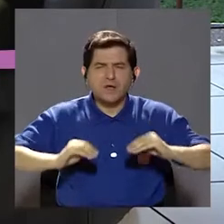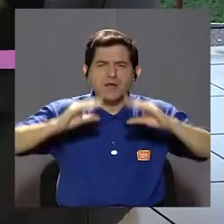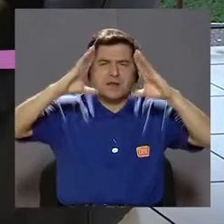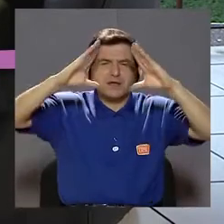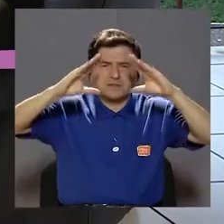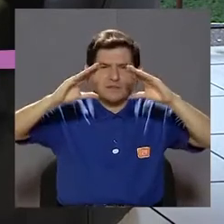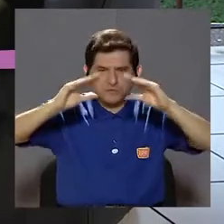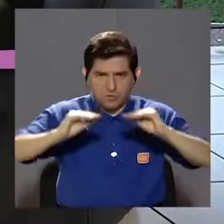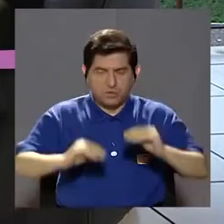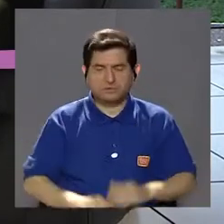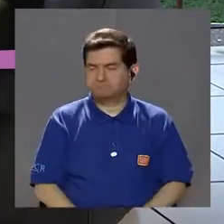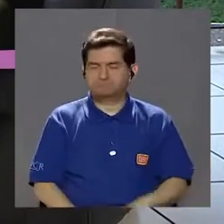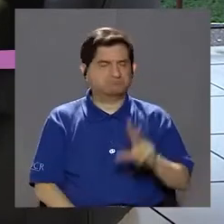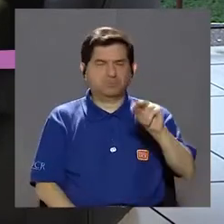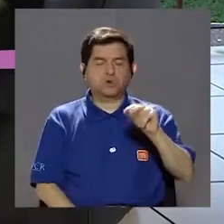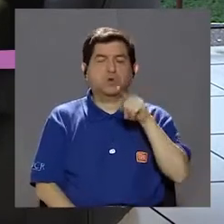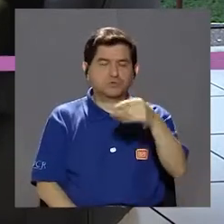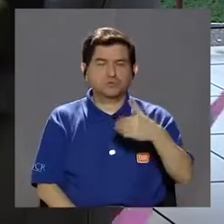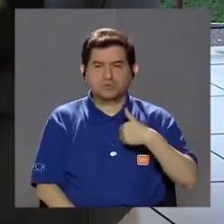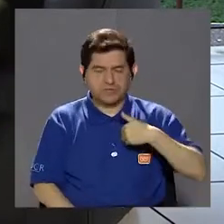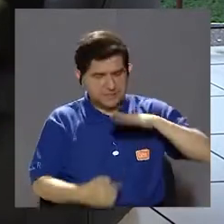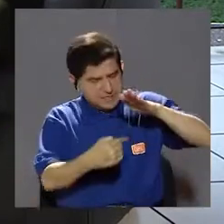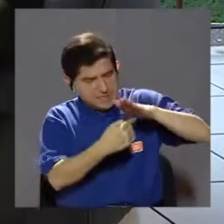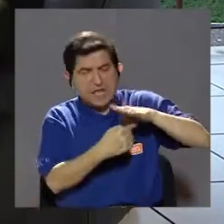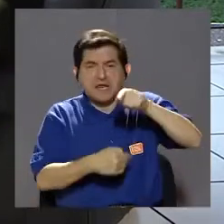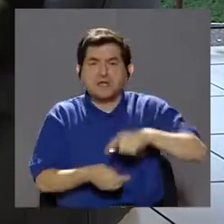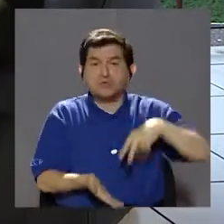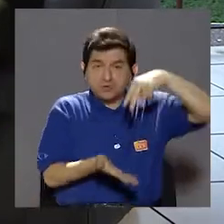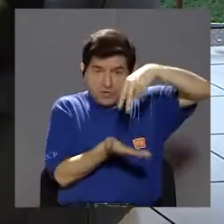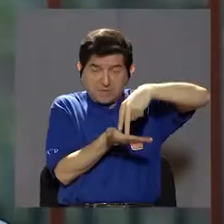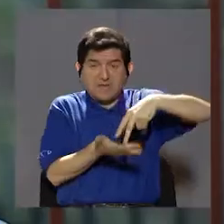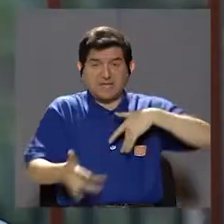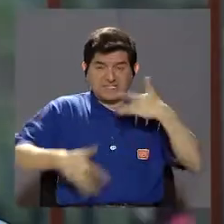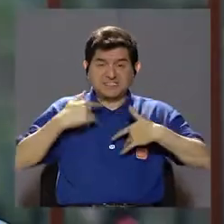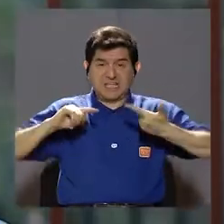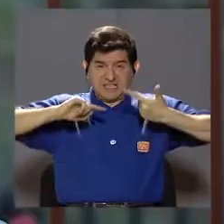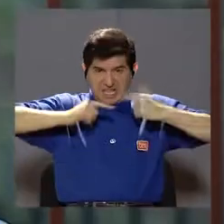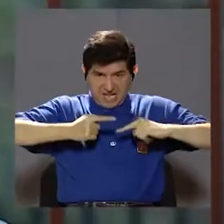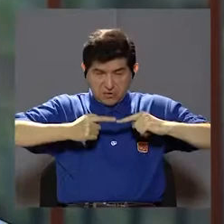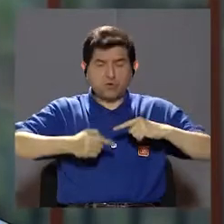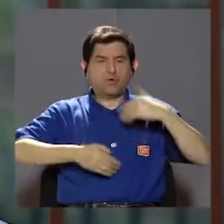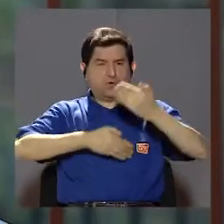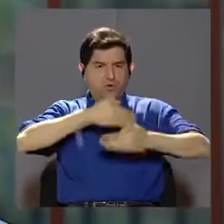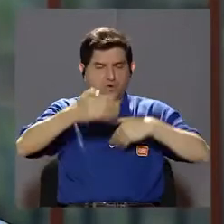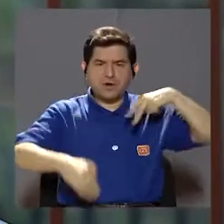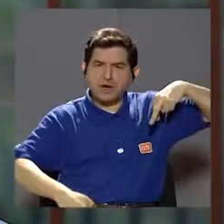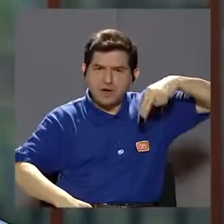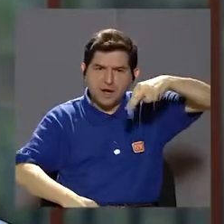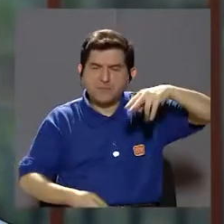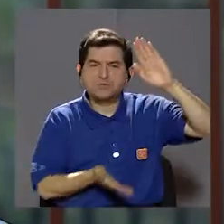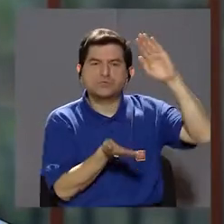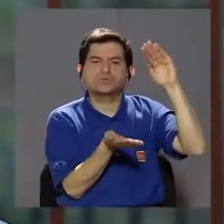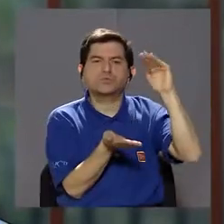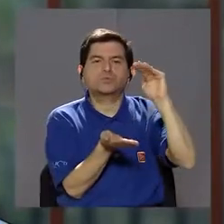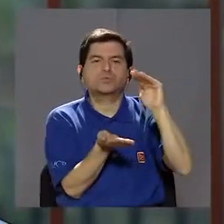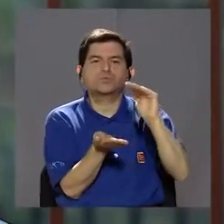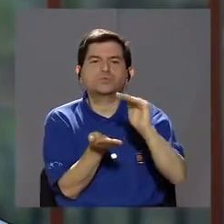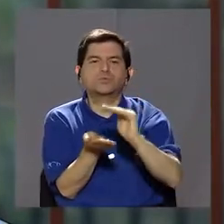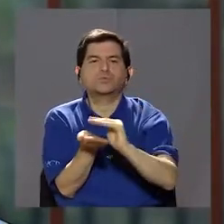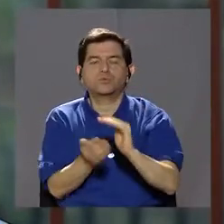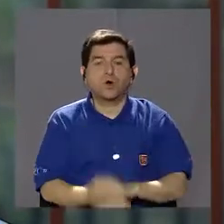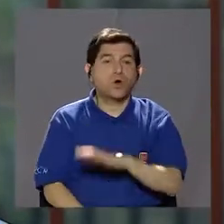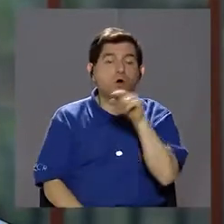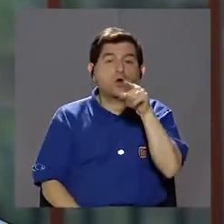duele más en la mañana, en la tarde, en la noche. Si usted ahorita tiene un espolón, se pone de pie, va a sentir el dolor y conforme camina, va a